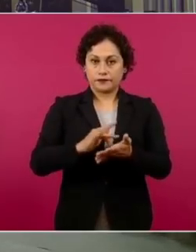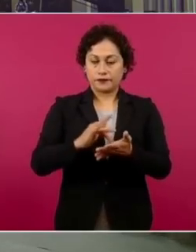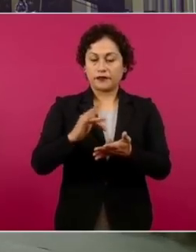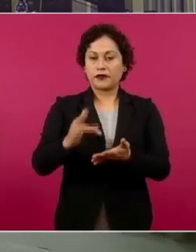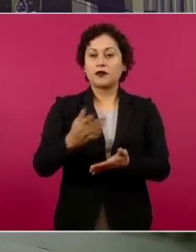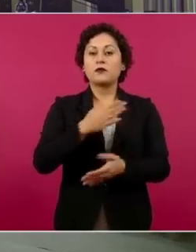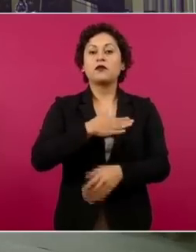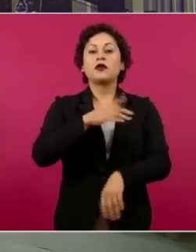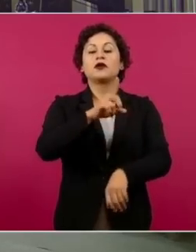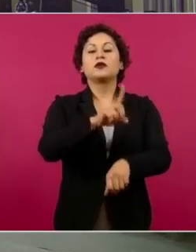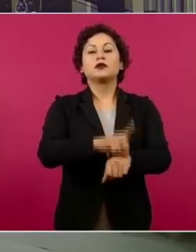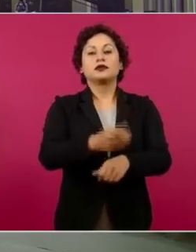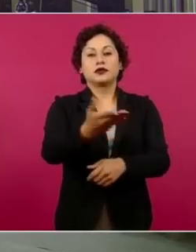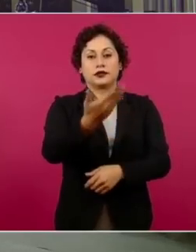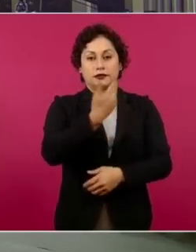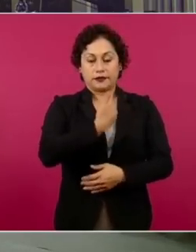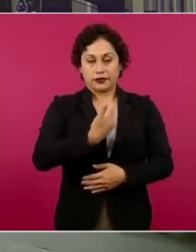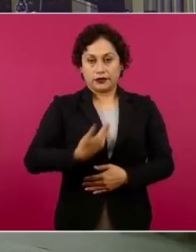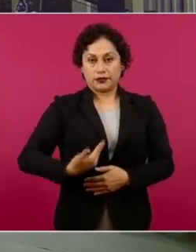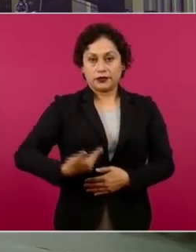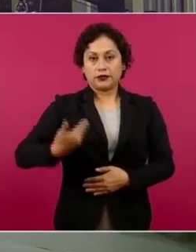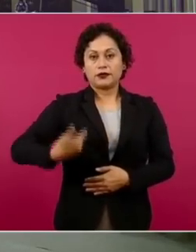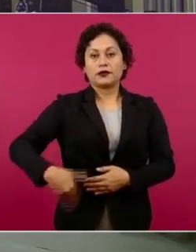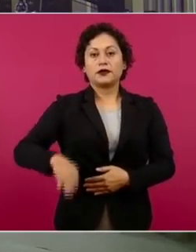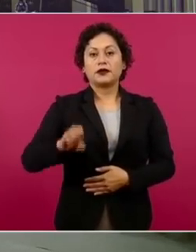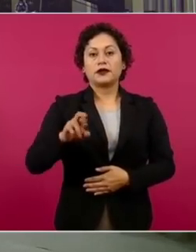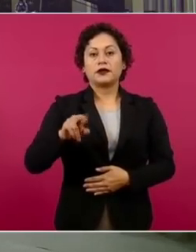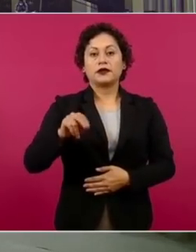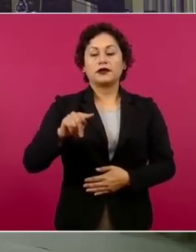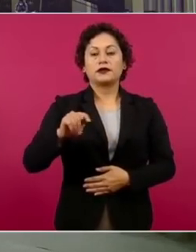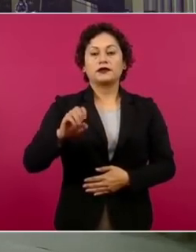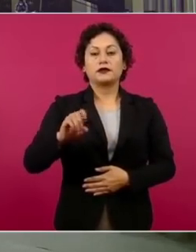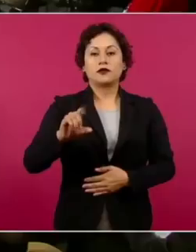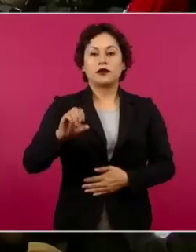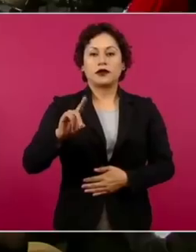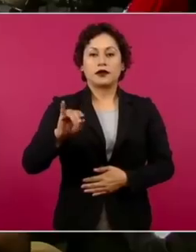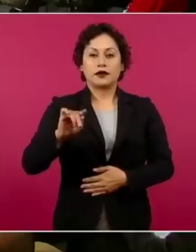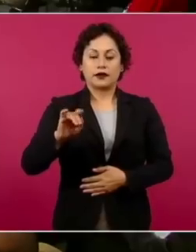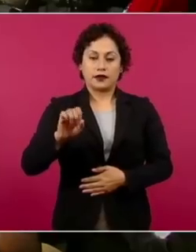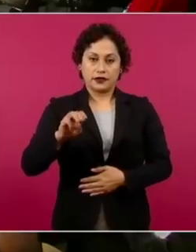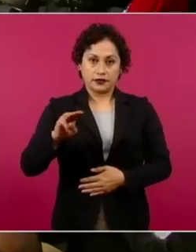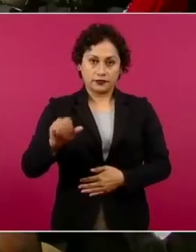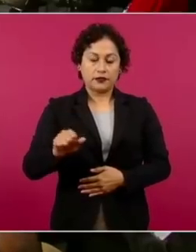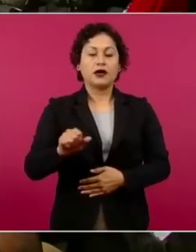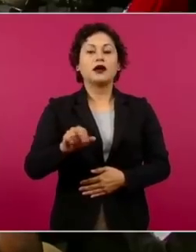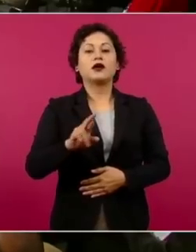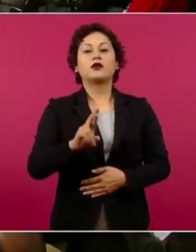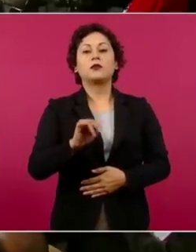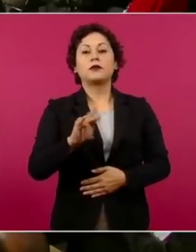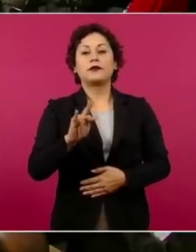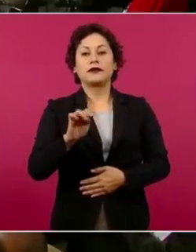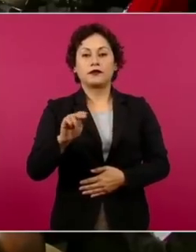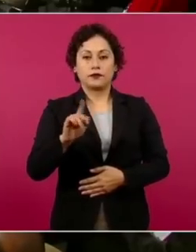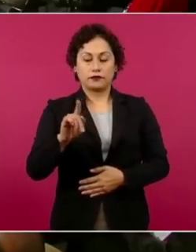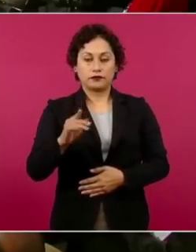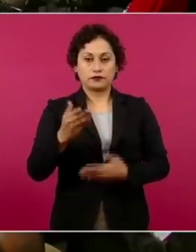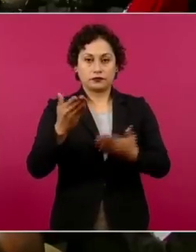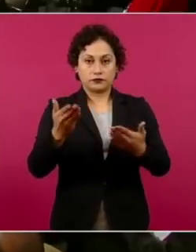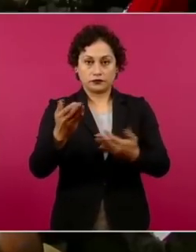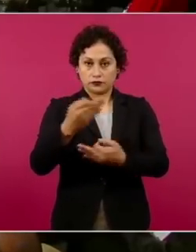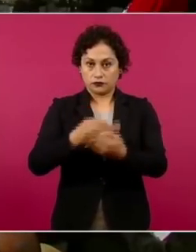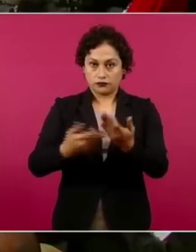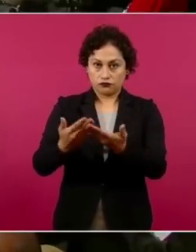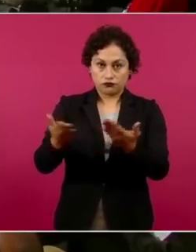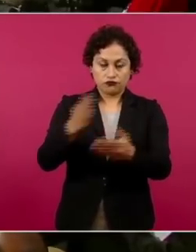Buenos días, gracias, presidente. Ernesto Ledezma de Rompeviento TV, secretario, gobernador, jefa de gobierno. Buenos días.